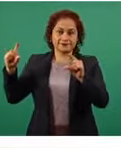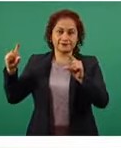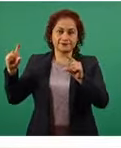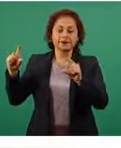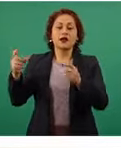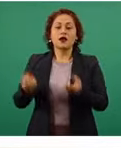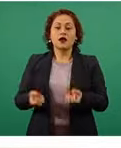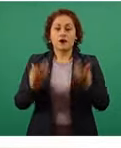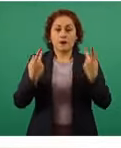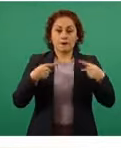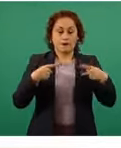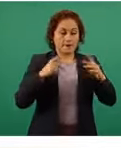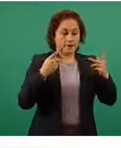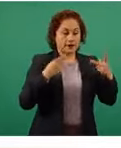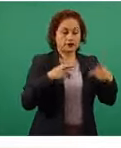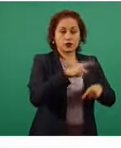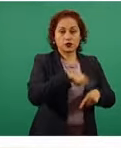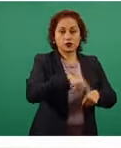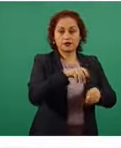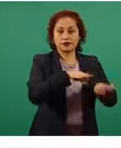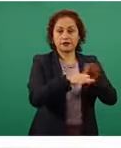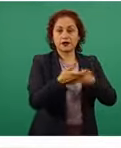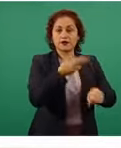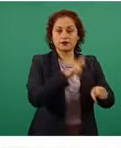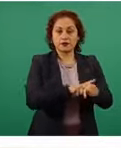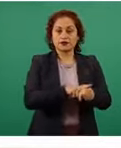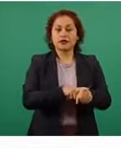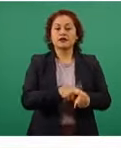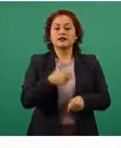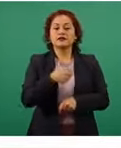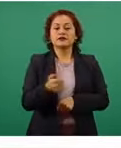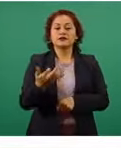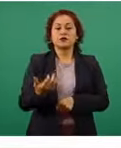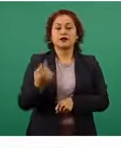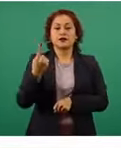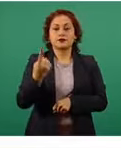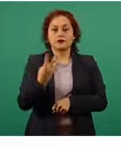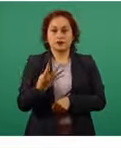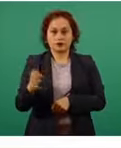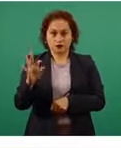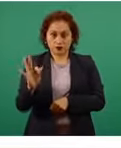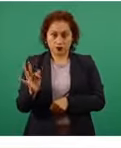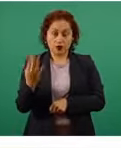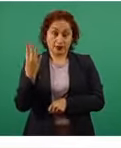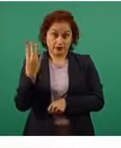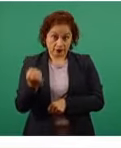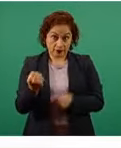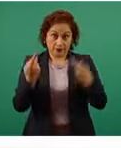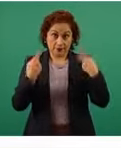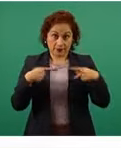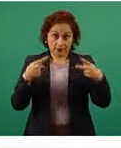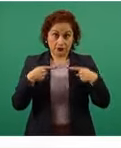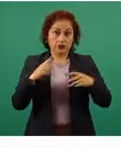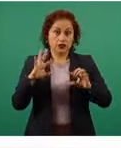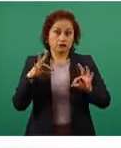651 mil 449